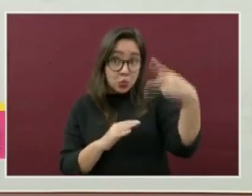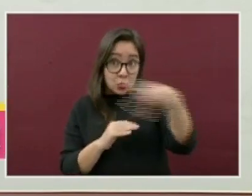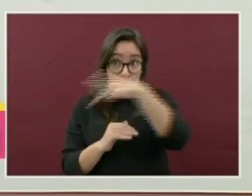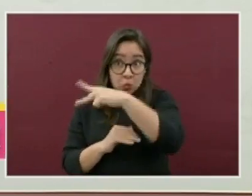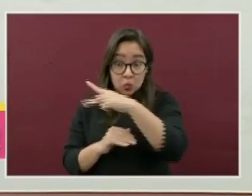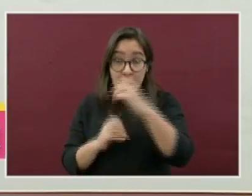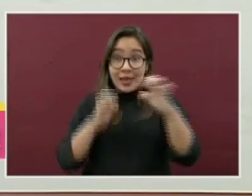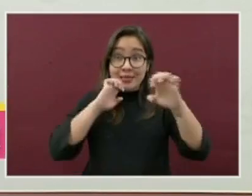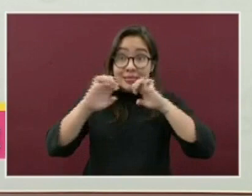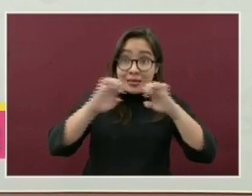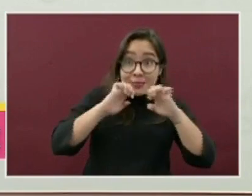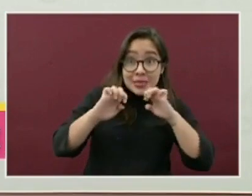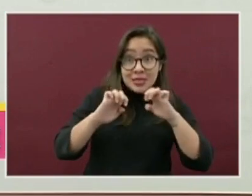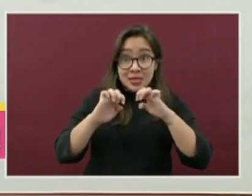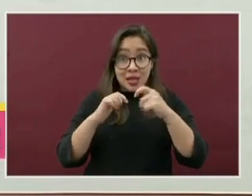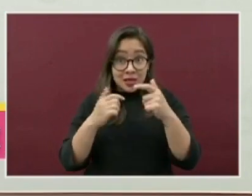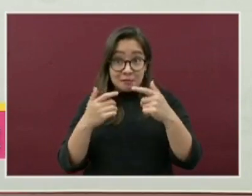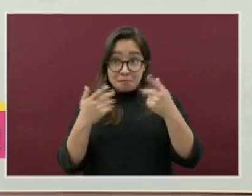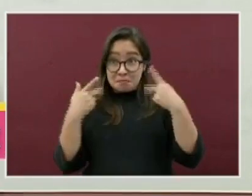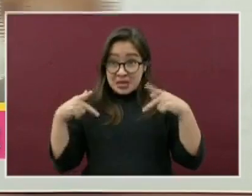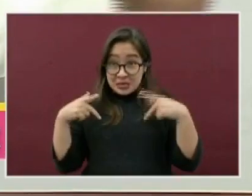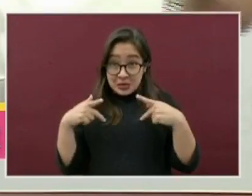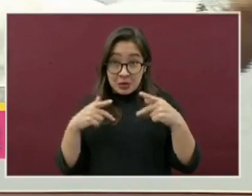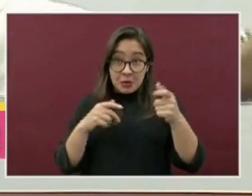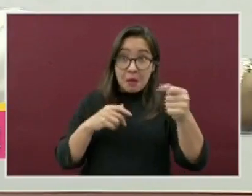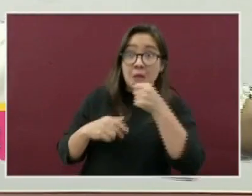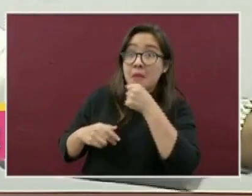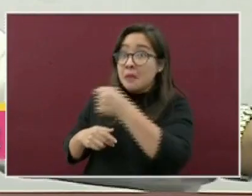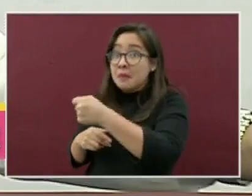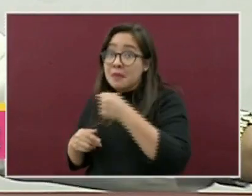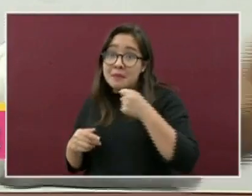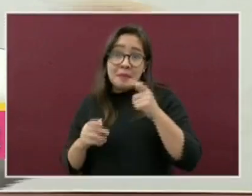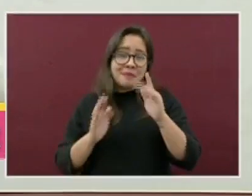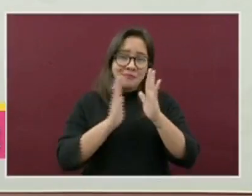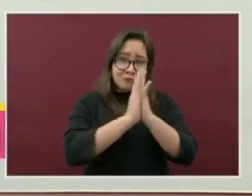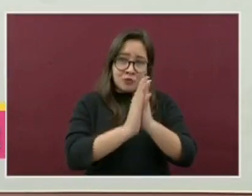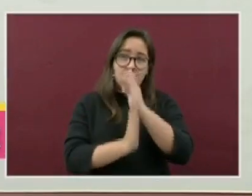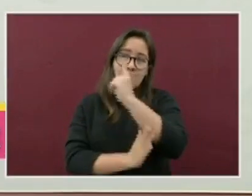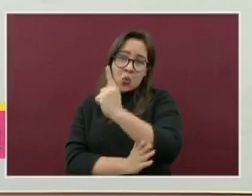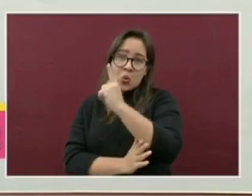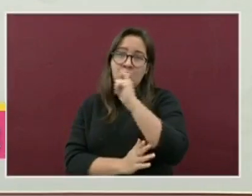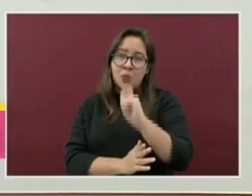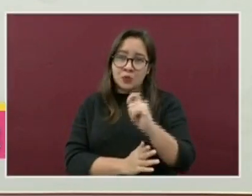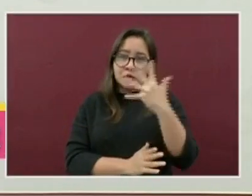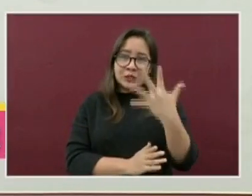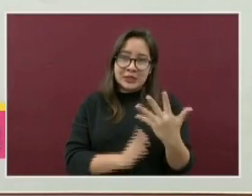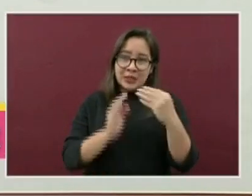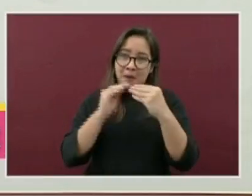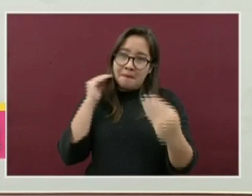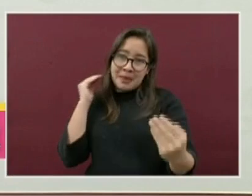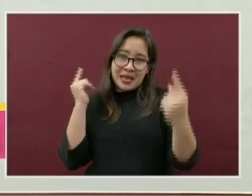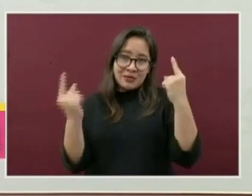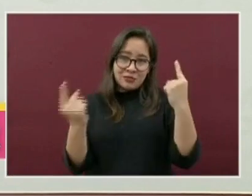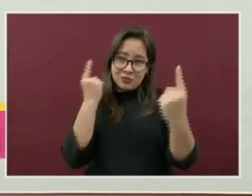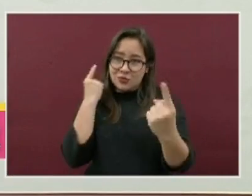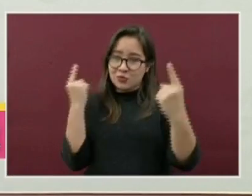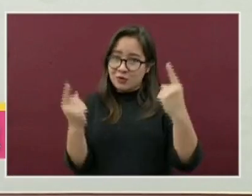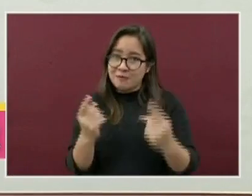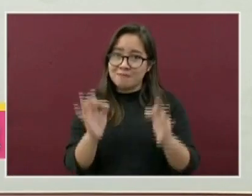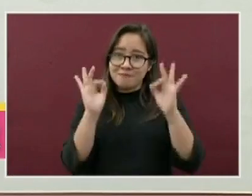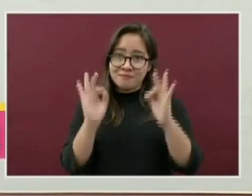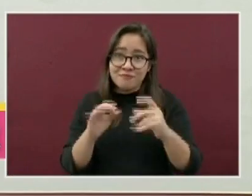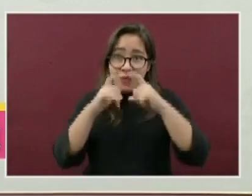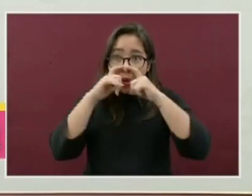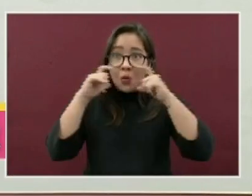grupales o colectivas, guarden la sana distancia, utilicen su cubrebocas